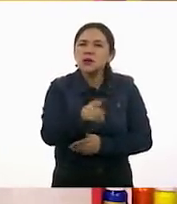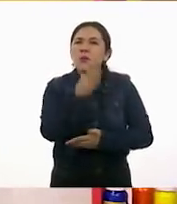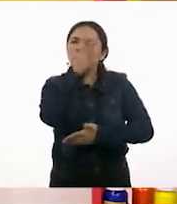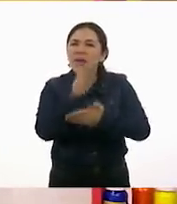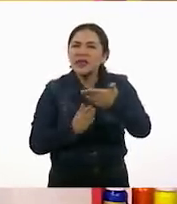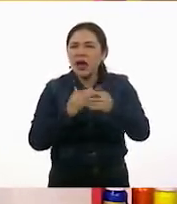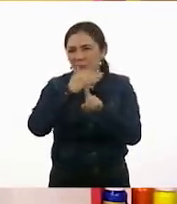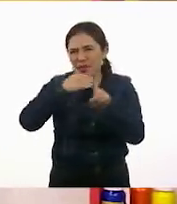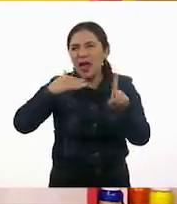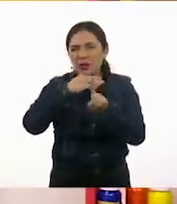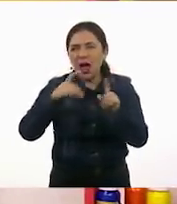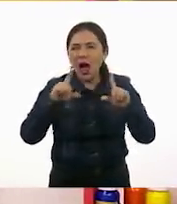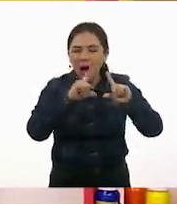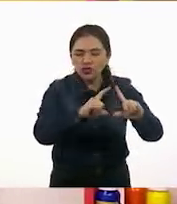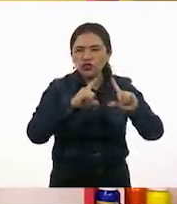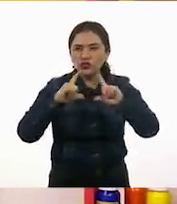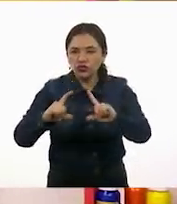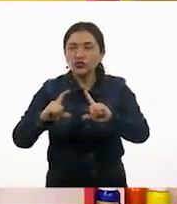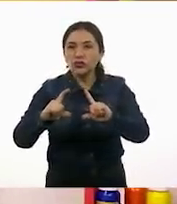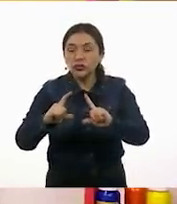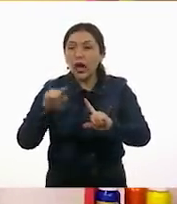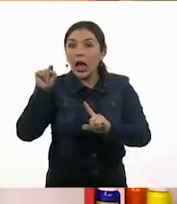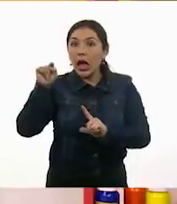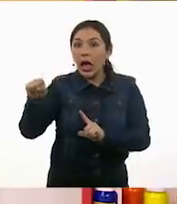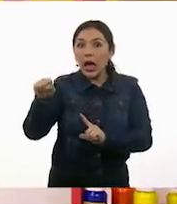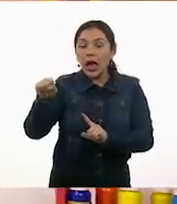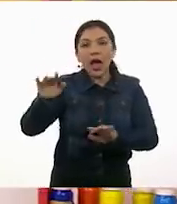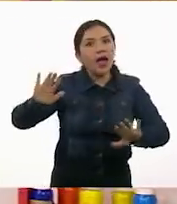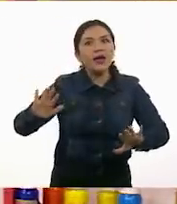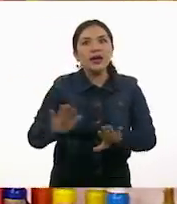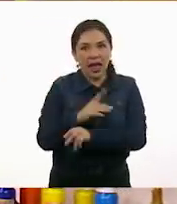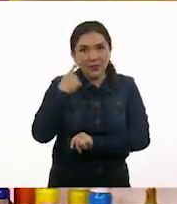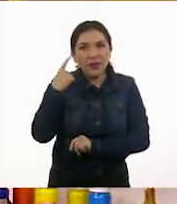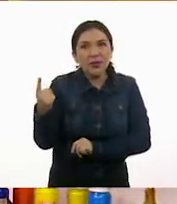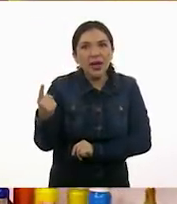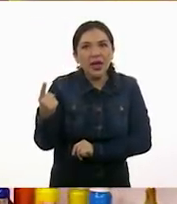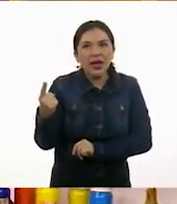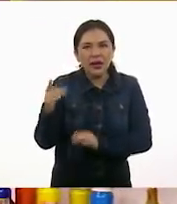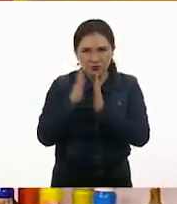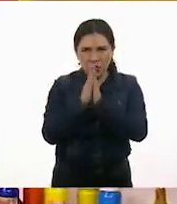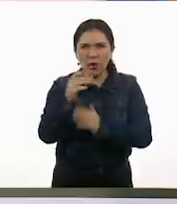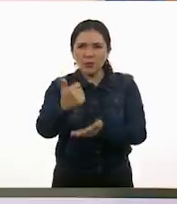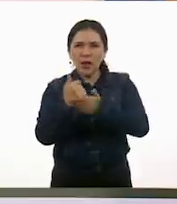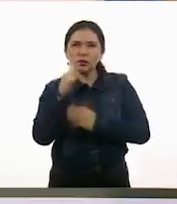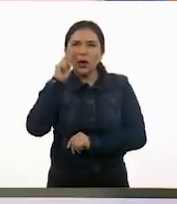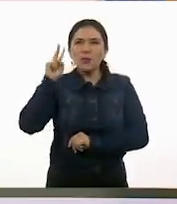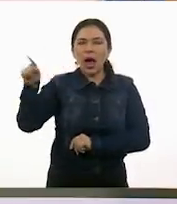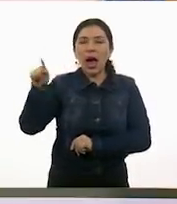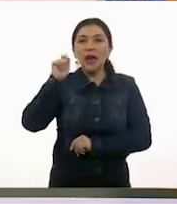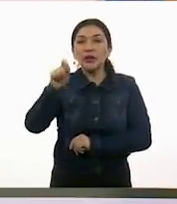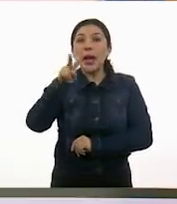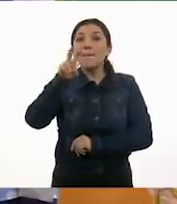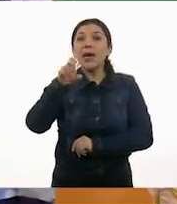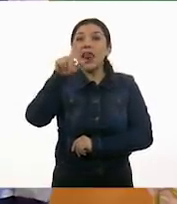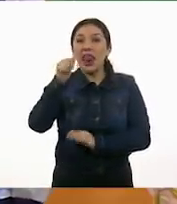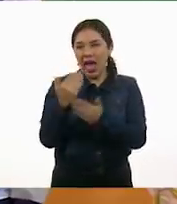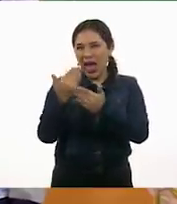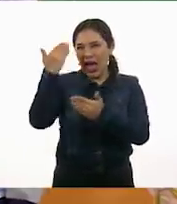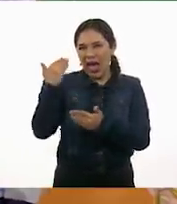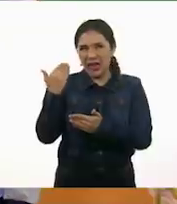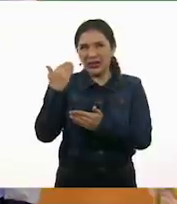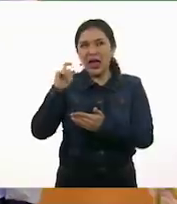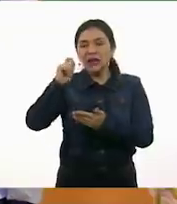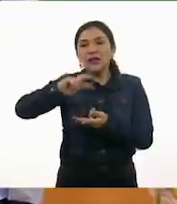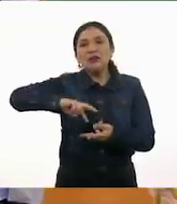mediano para la vela. Pero si te das cuenta, señalas por favor, Alexia, el que era la vela en los otros barcos,